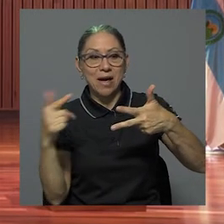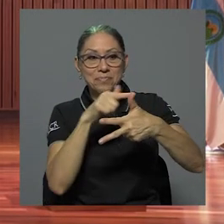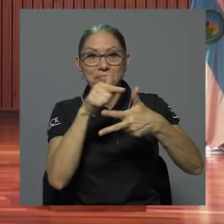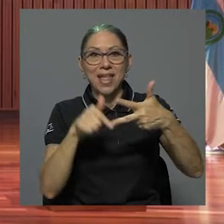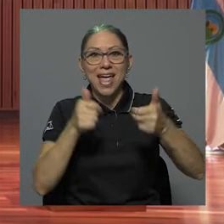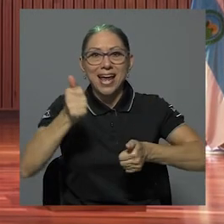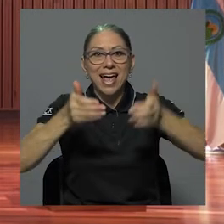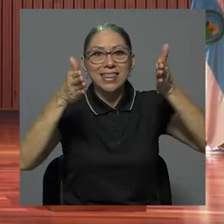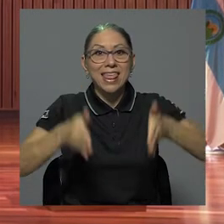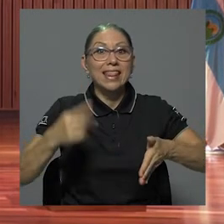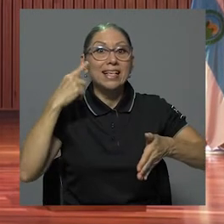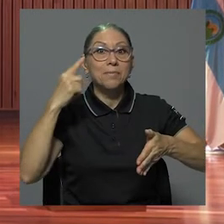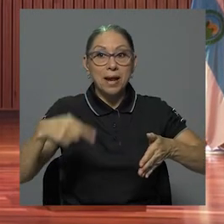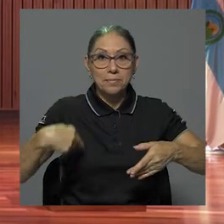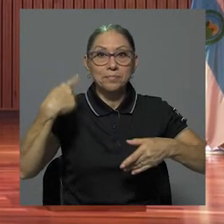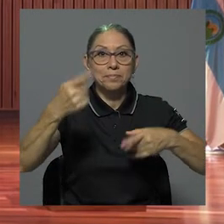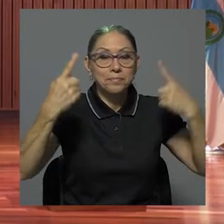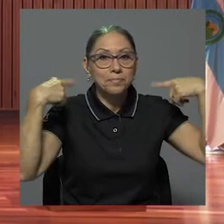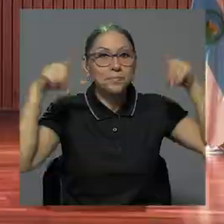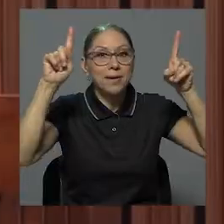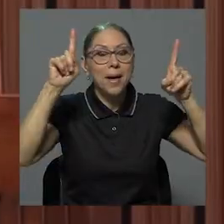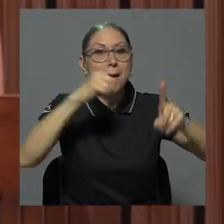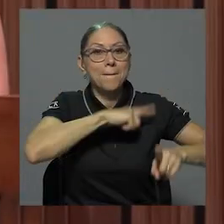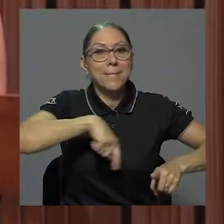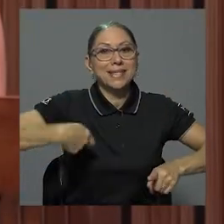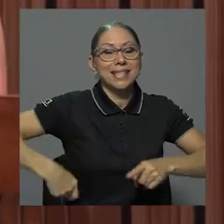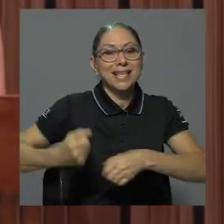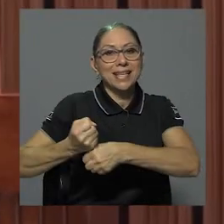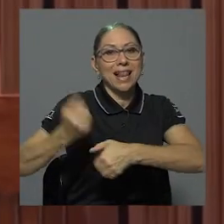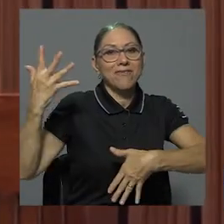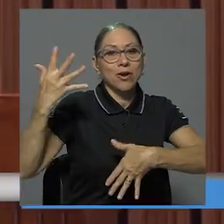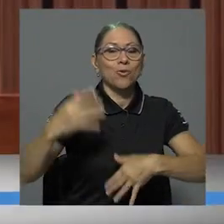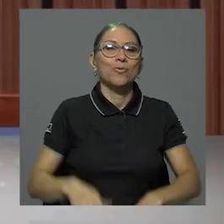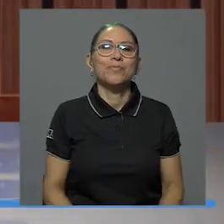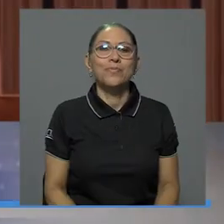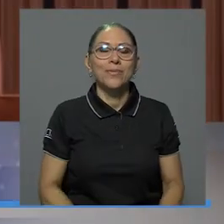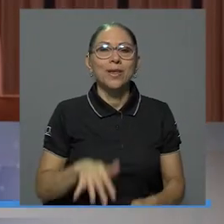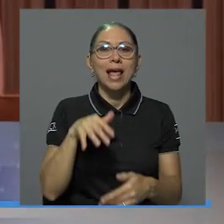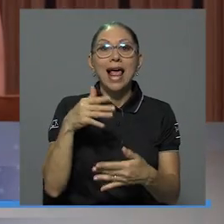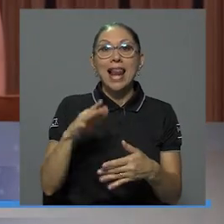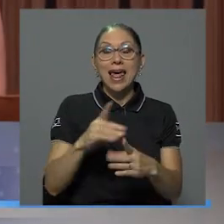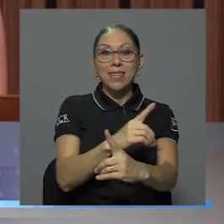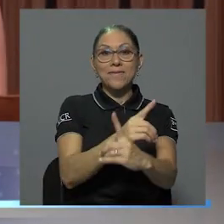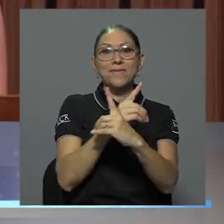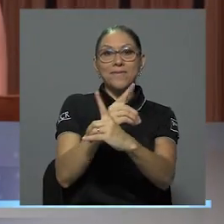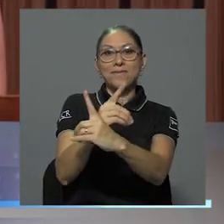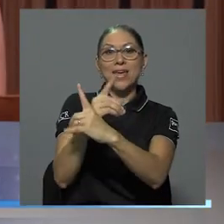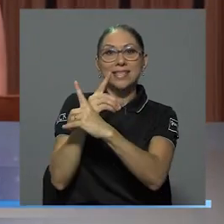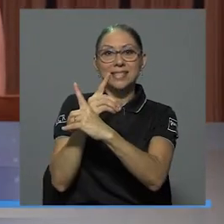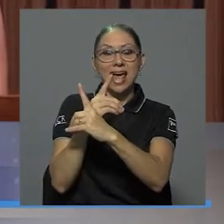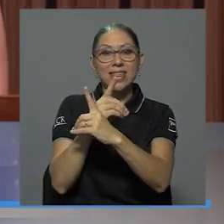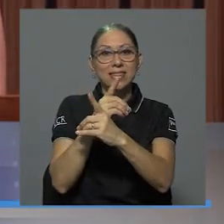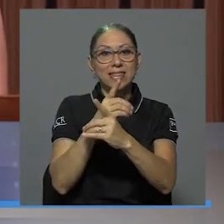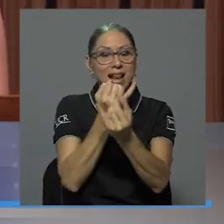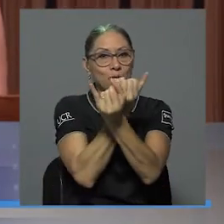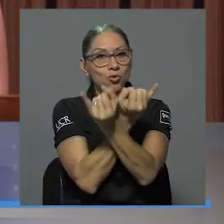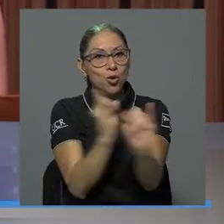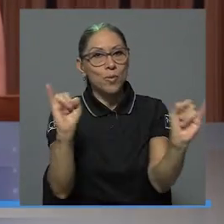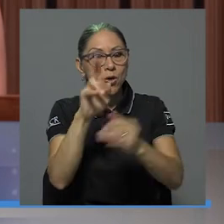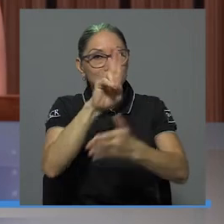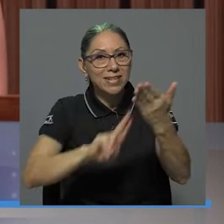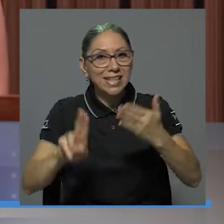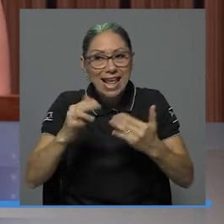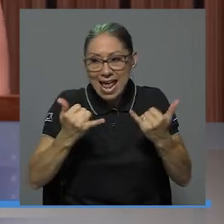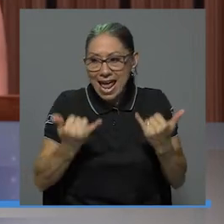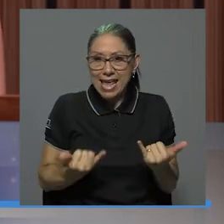candidatas a la presidencia de la FEUR. La defensa de la autonomía universitaria es y tiene que seguir